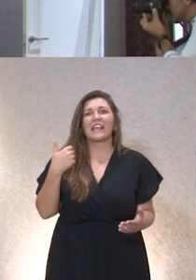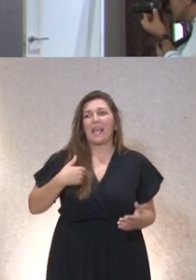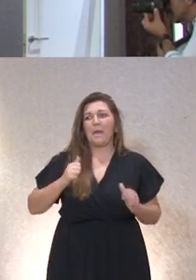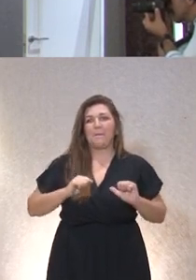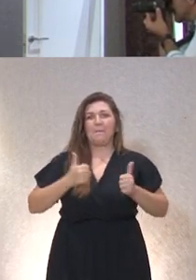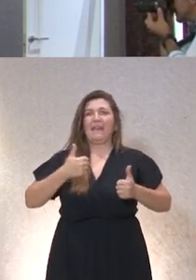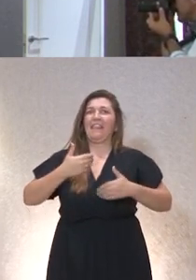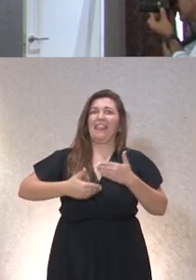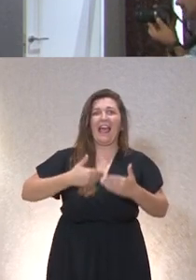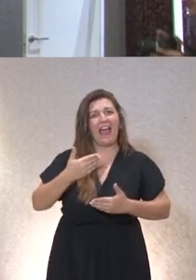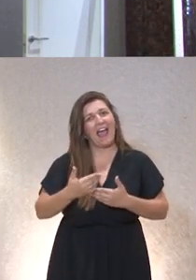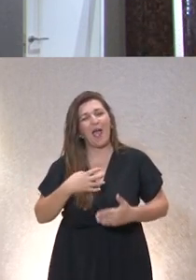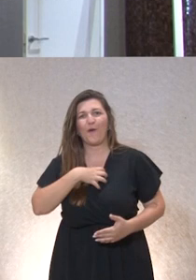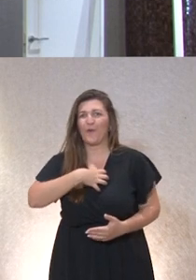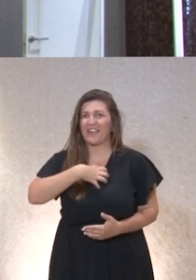otra vez, eh?